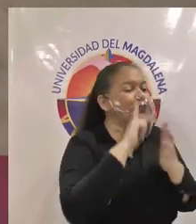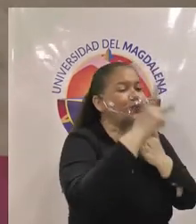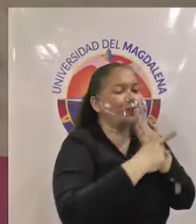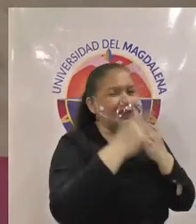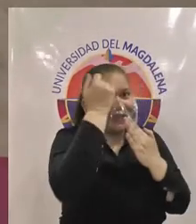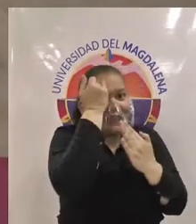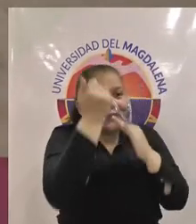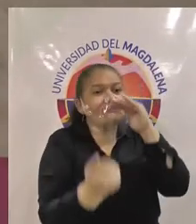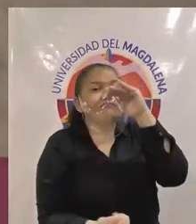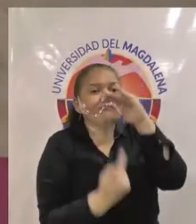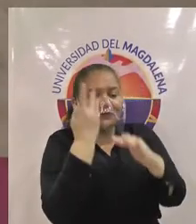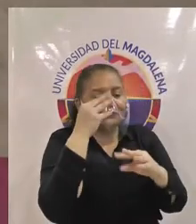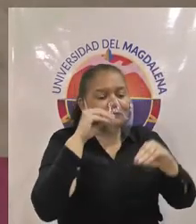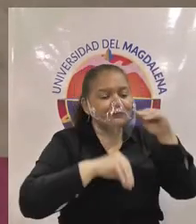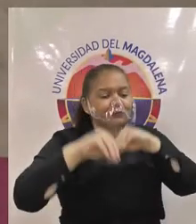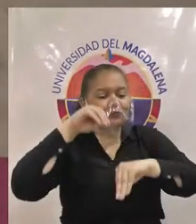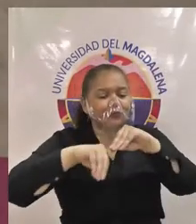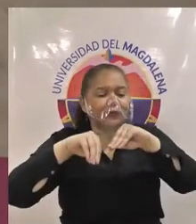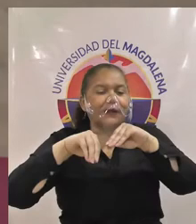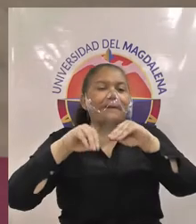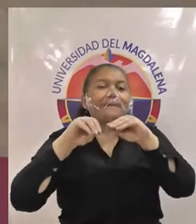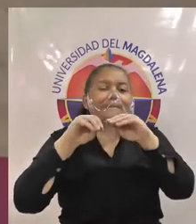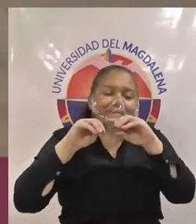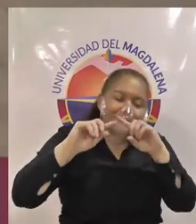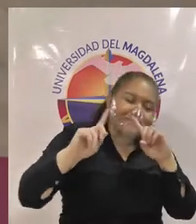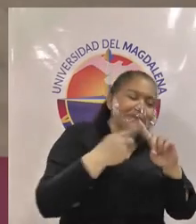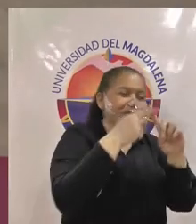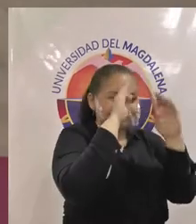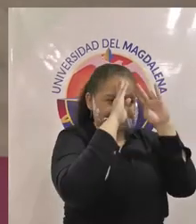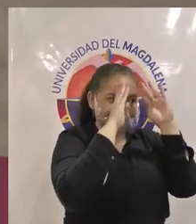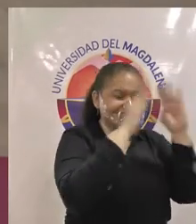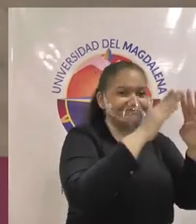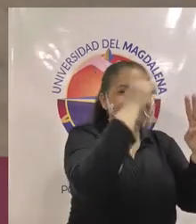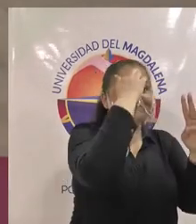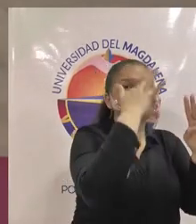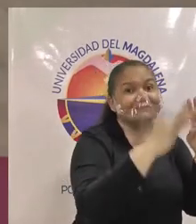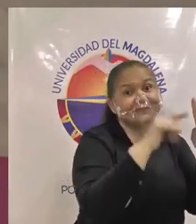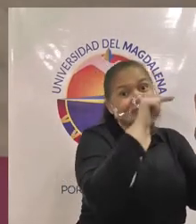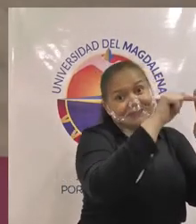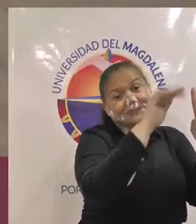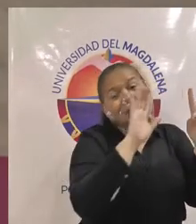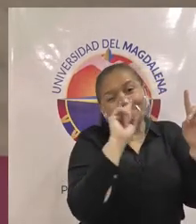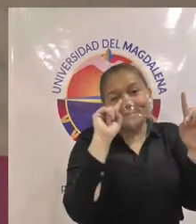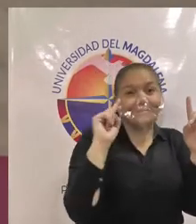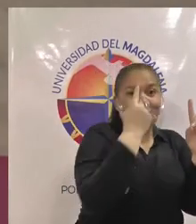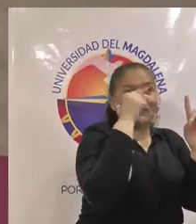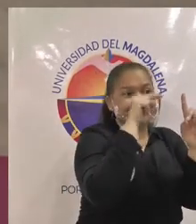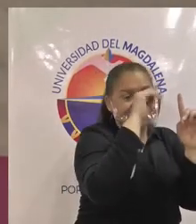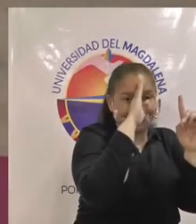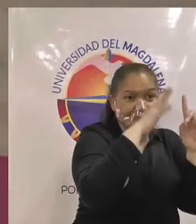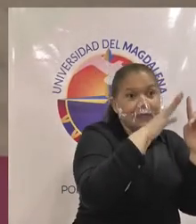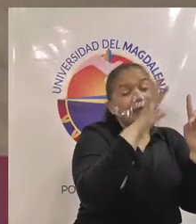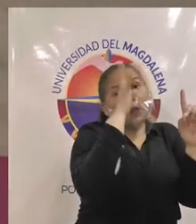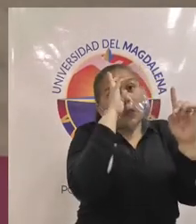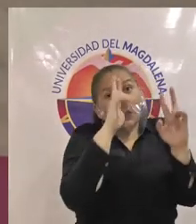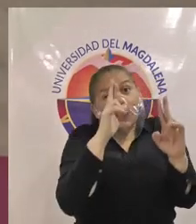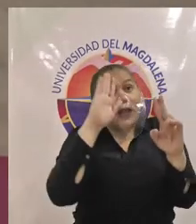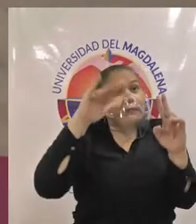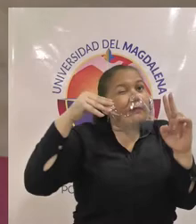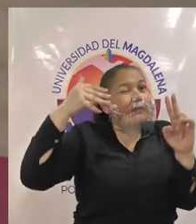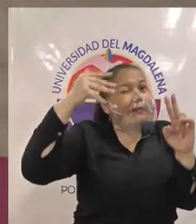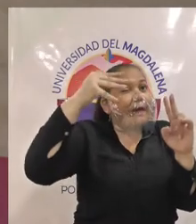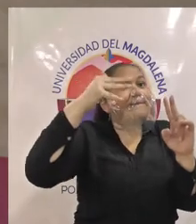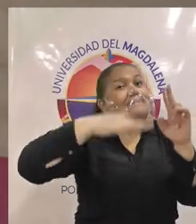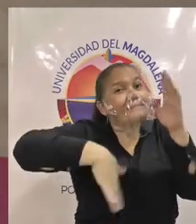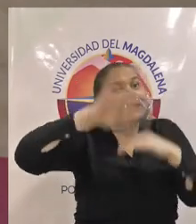en principio a toda la comunidad samaria con el pasar del tiempo pues queremos proyectarlo no solo a nivel del Magdalena sino también a